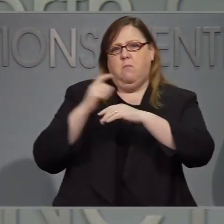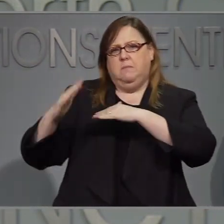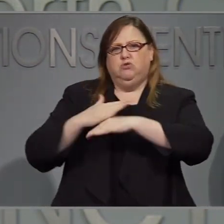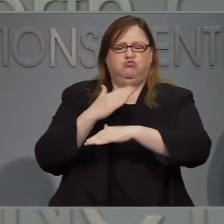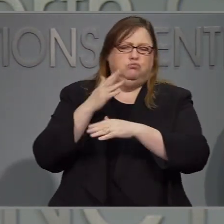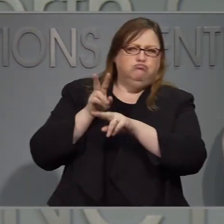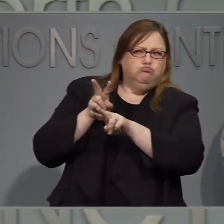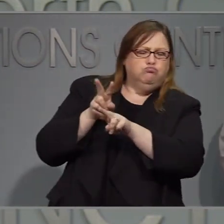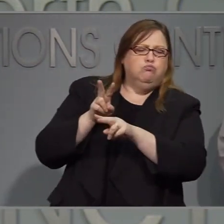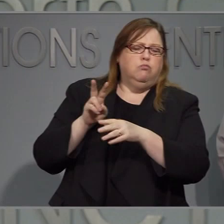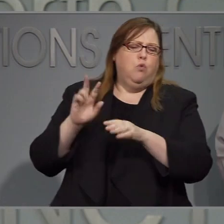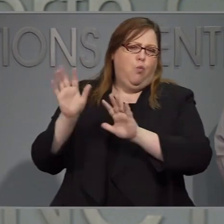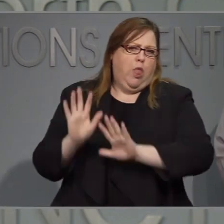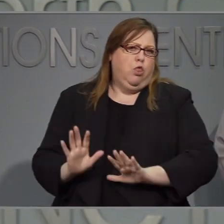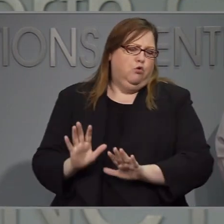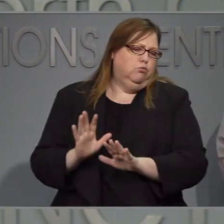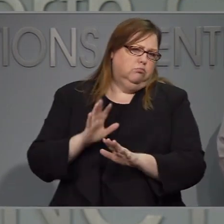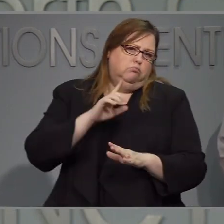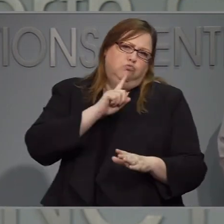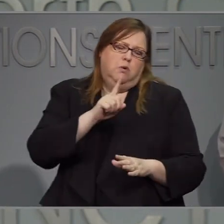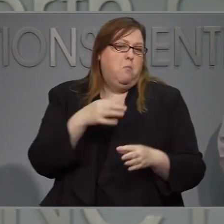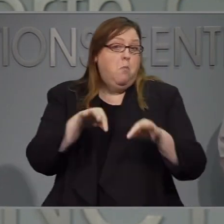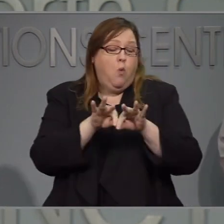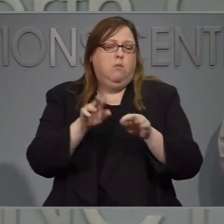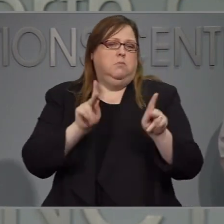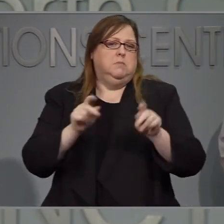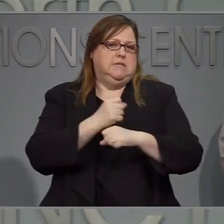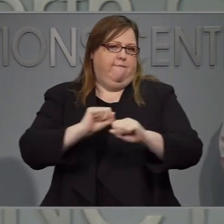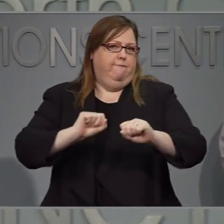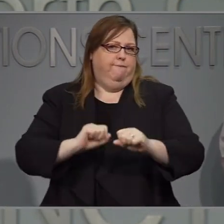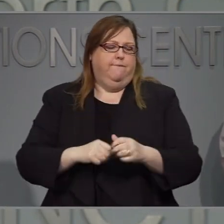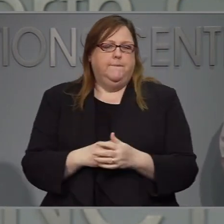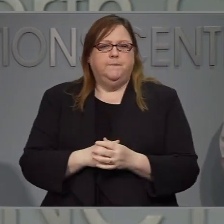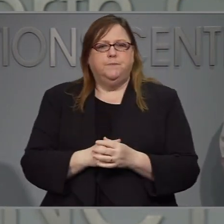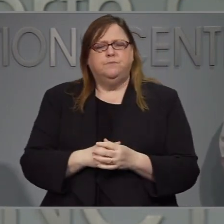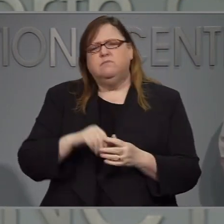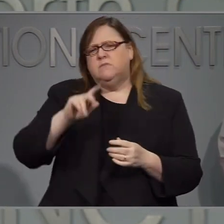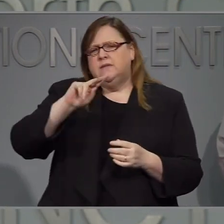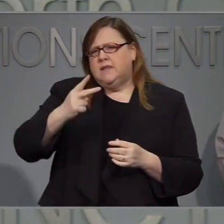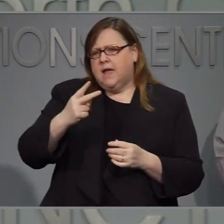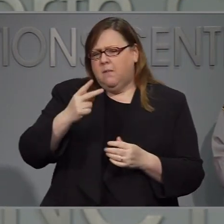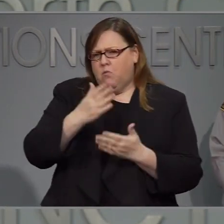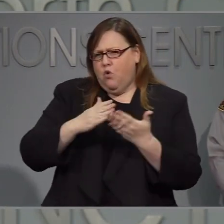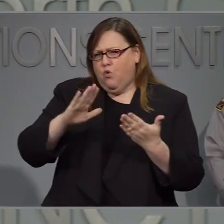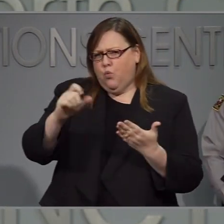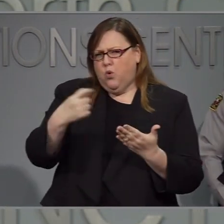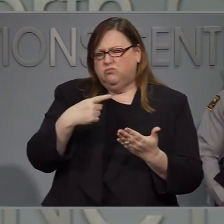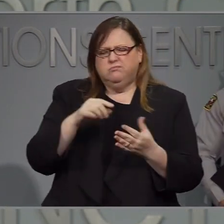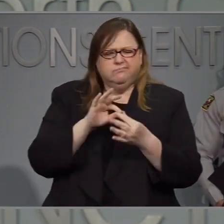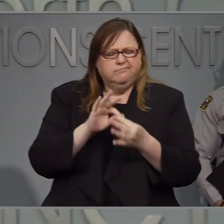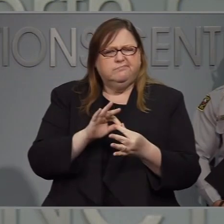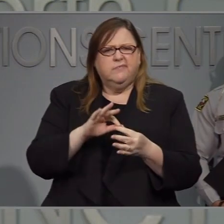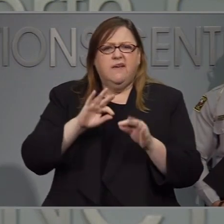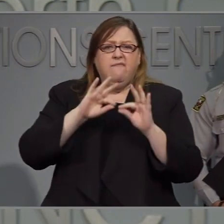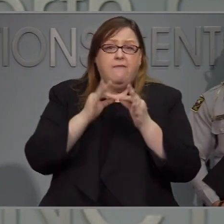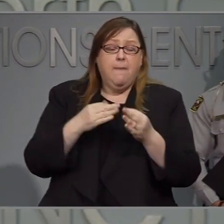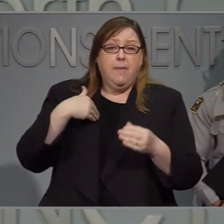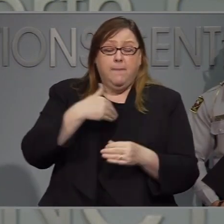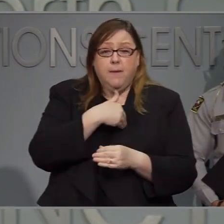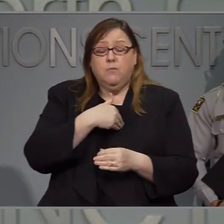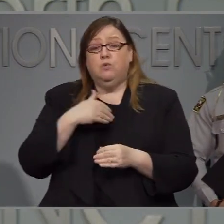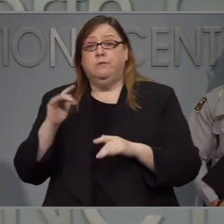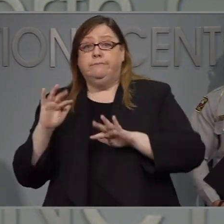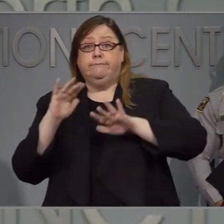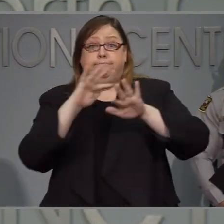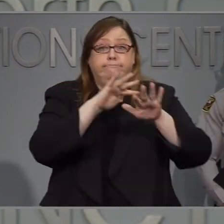cerciorarnos de que nosotros podemos mantener a la gente a salvo y ver el pronóstico del tiempo. La segunda parte de la familia